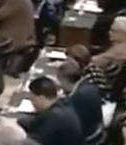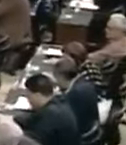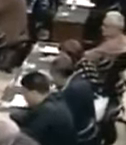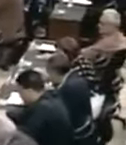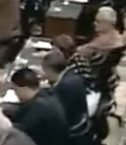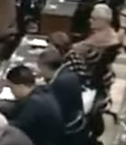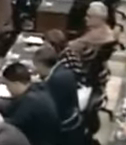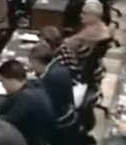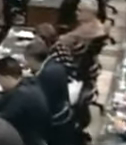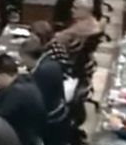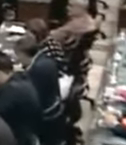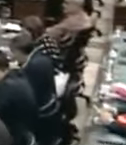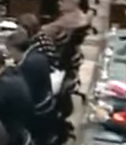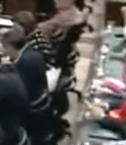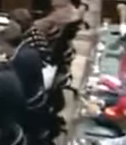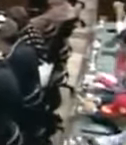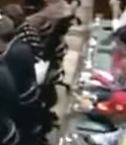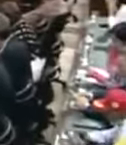Segunda